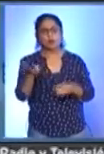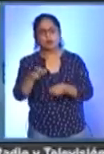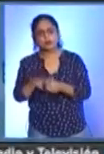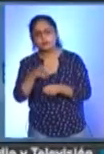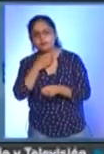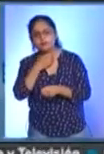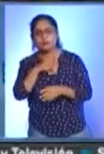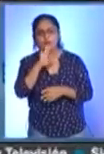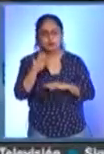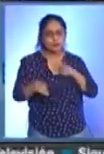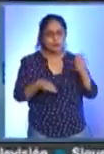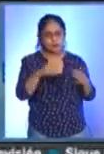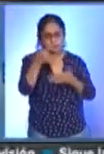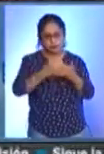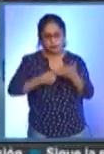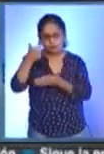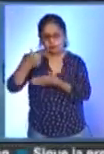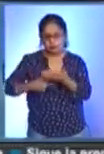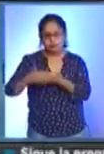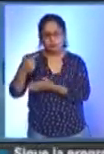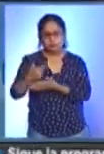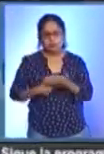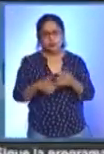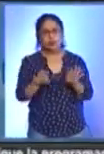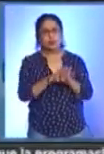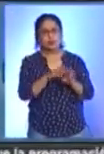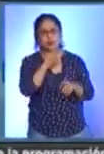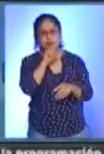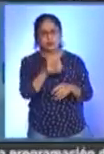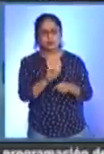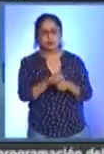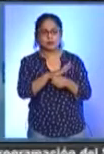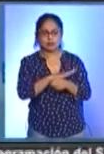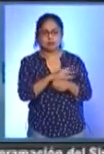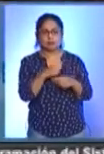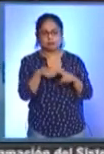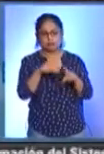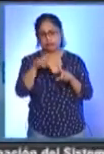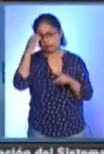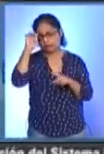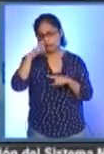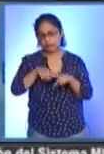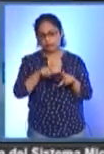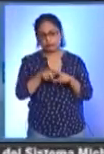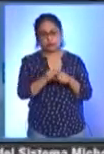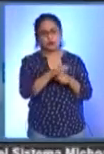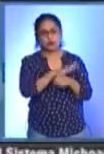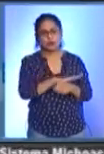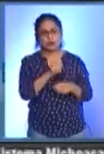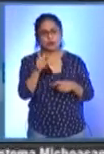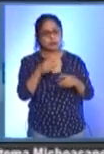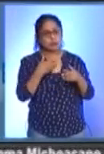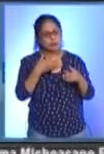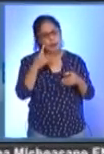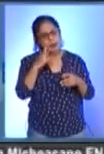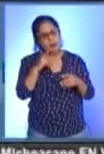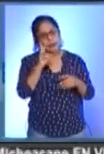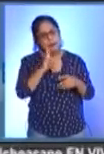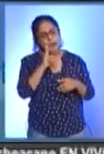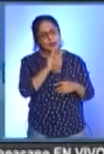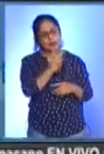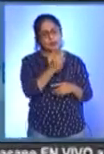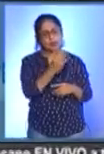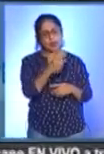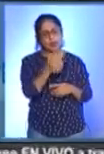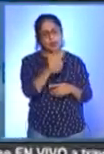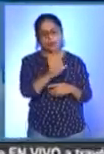y defunciones a causa del virus y sus variantes, Michoacán continuará con alto riesgo epidémico del 23 de agosto